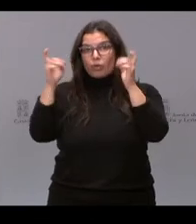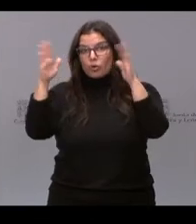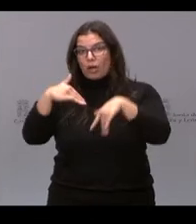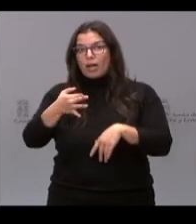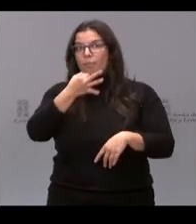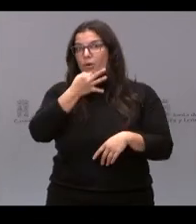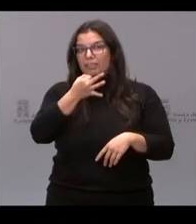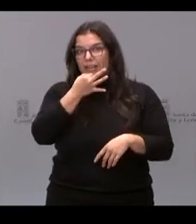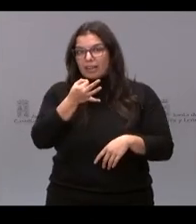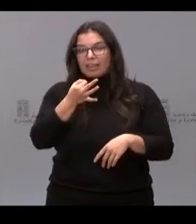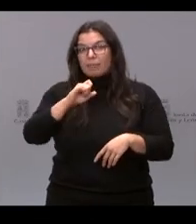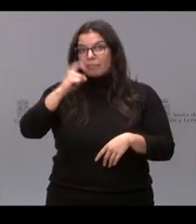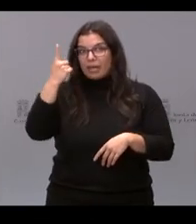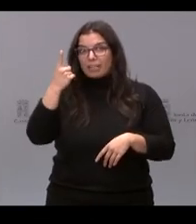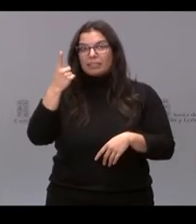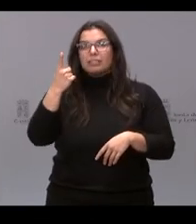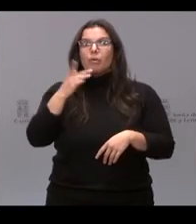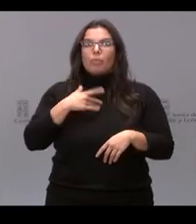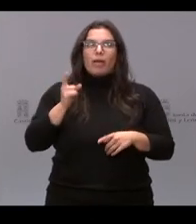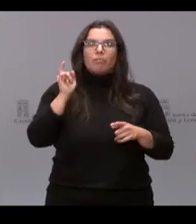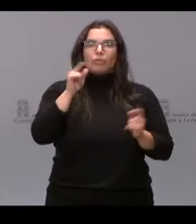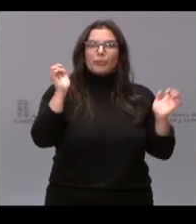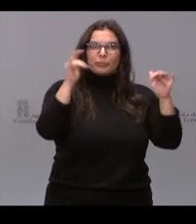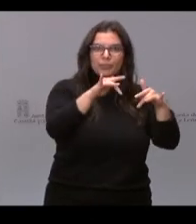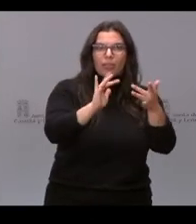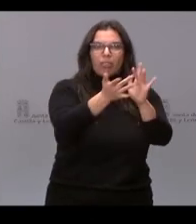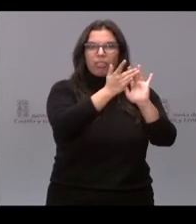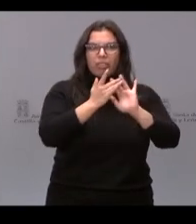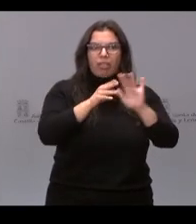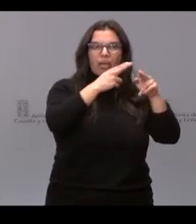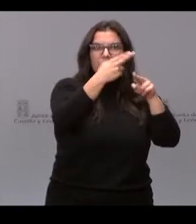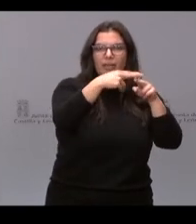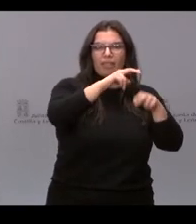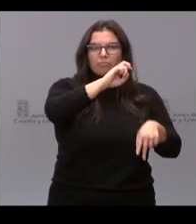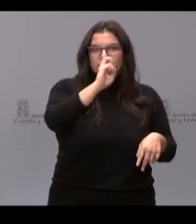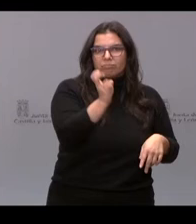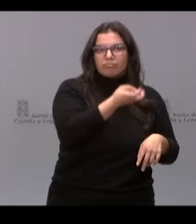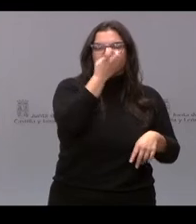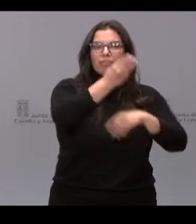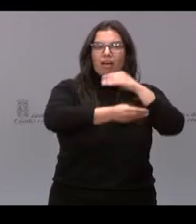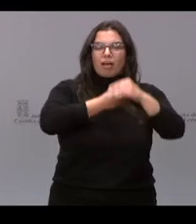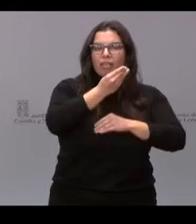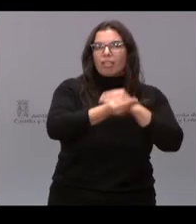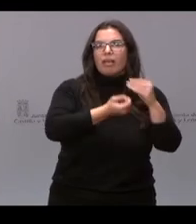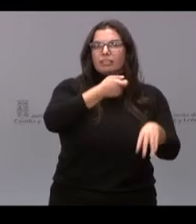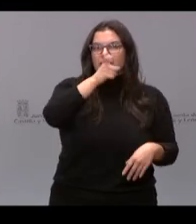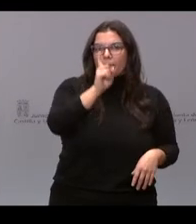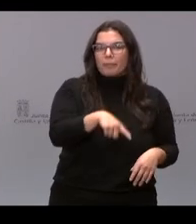tarde, fundamentalmente, podáis reuniros, podáis desarrollar actividades, podáis realizar también